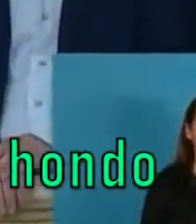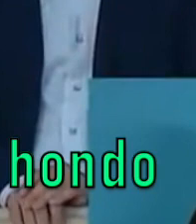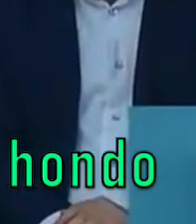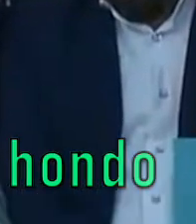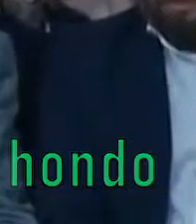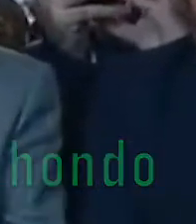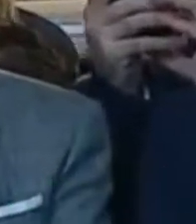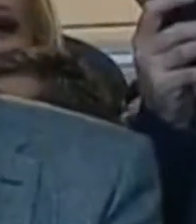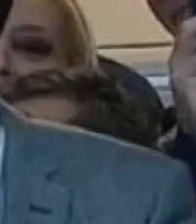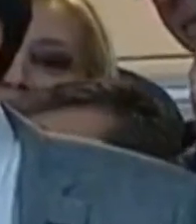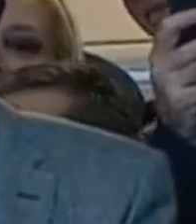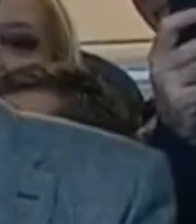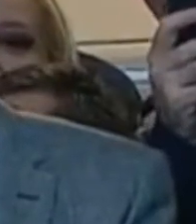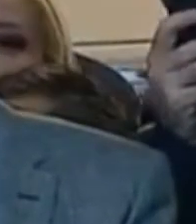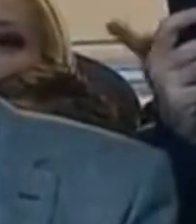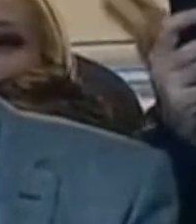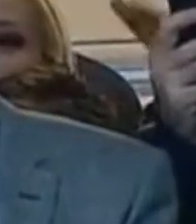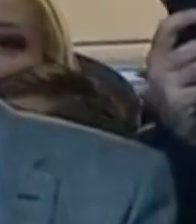hondo